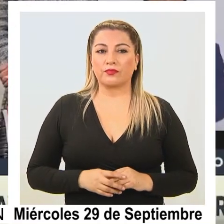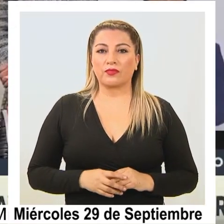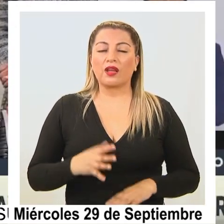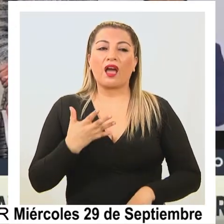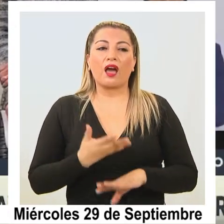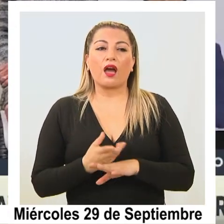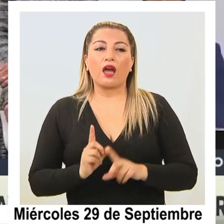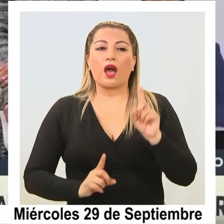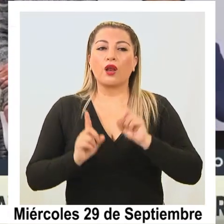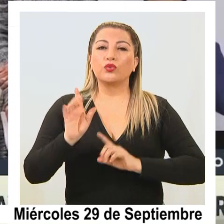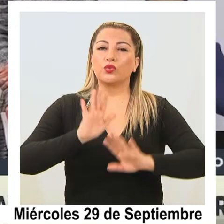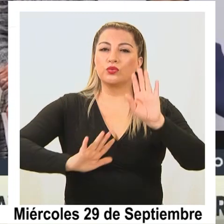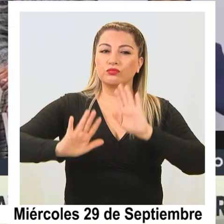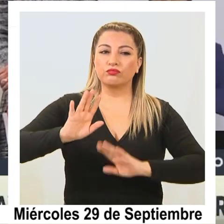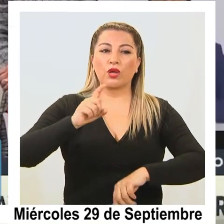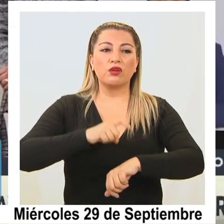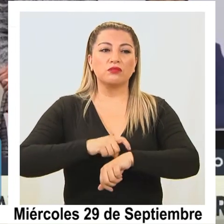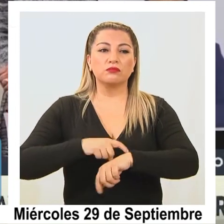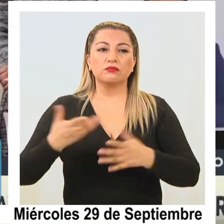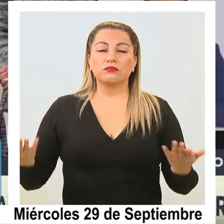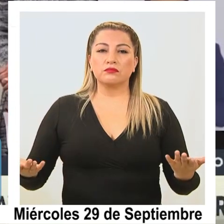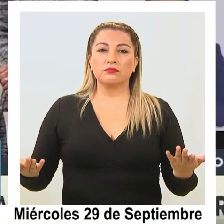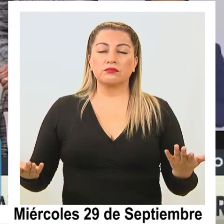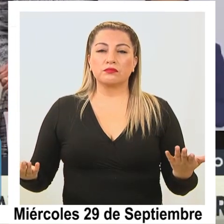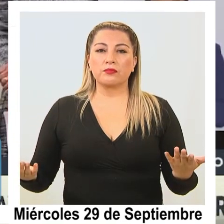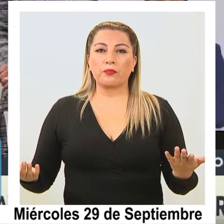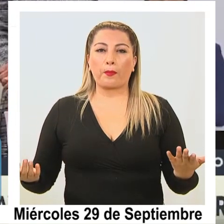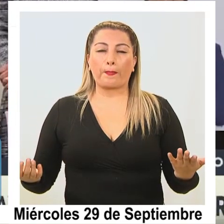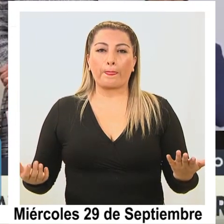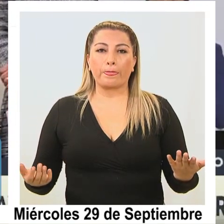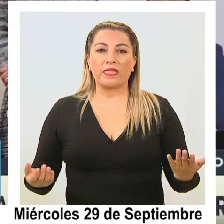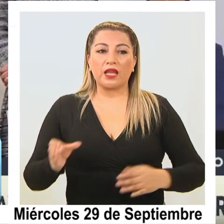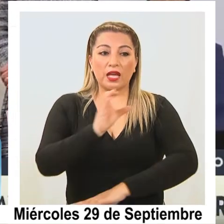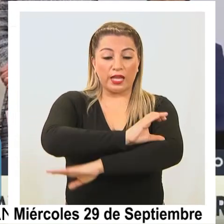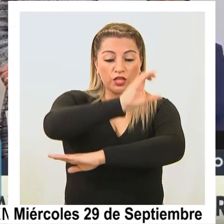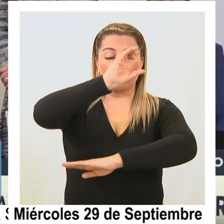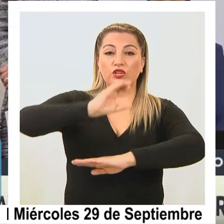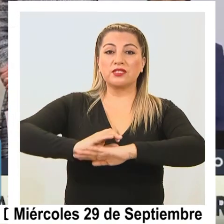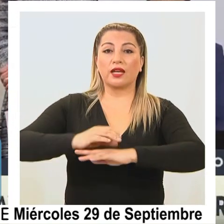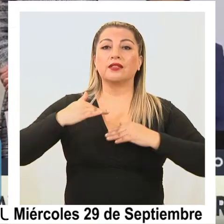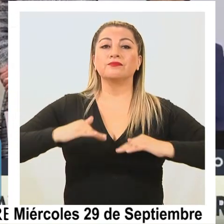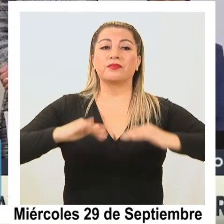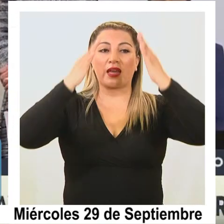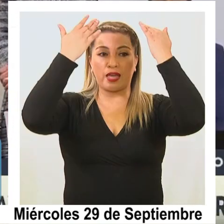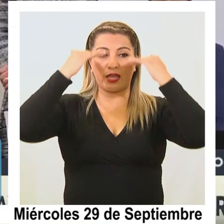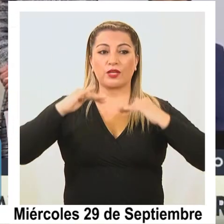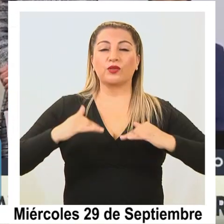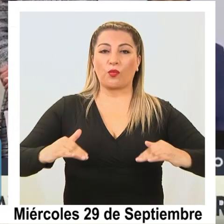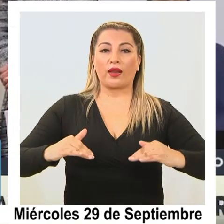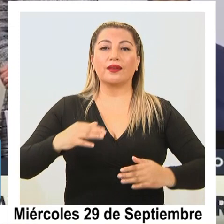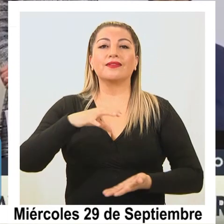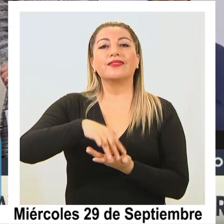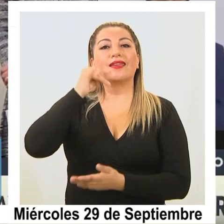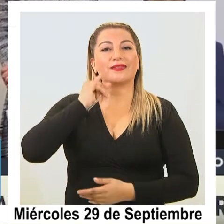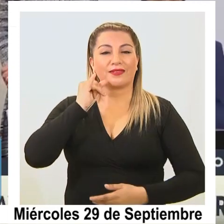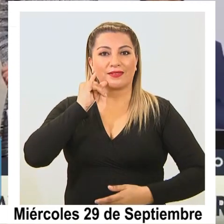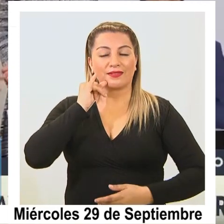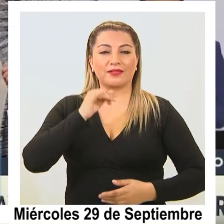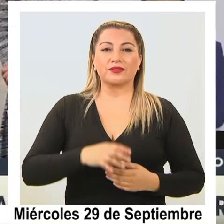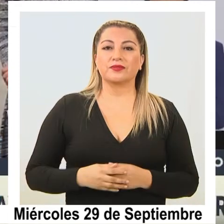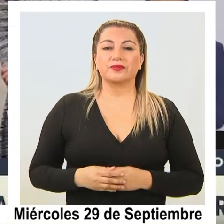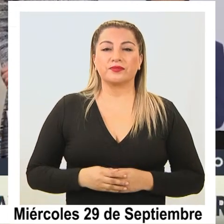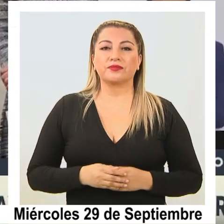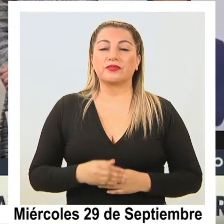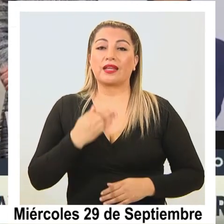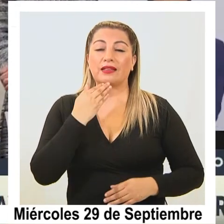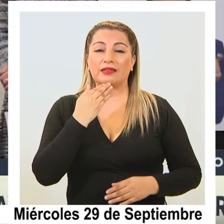resguardos temporales, tanto en Colchane, en Guara y también en Iquique. Van a haber